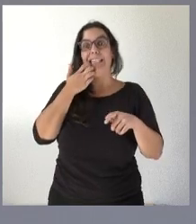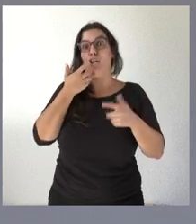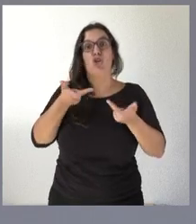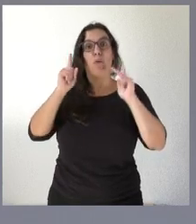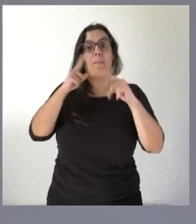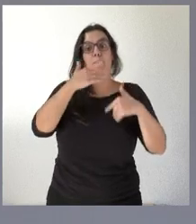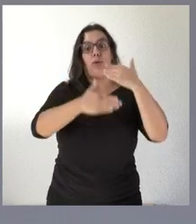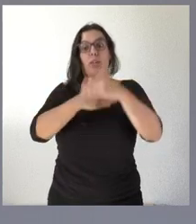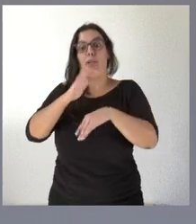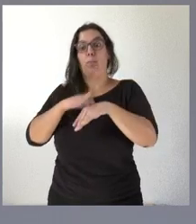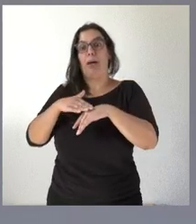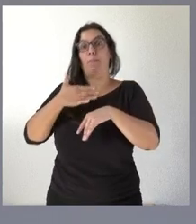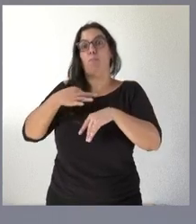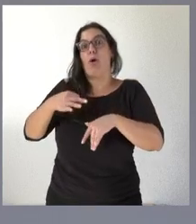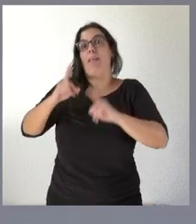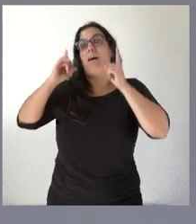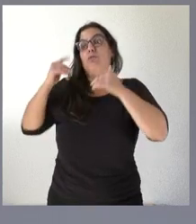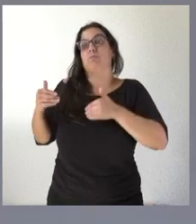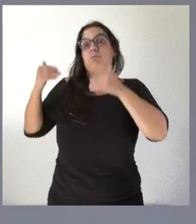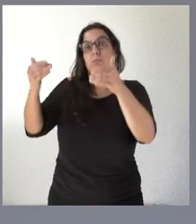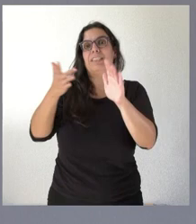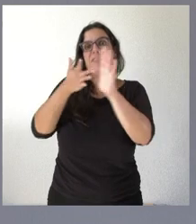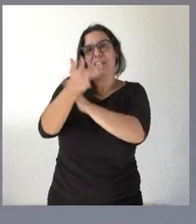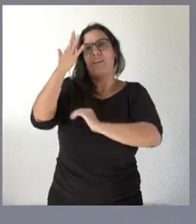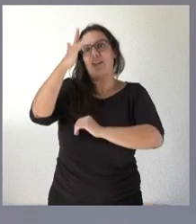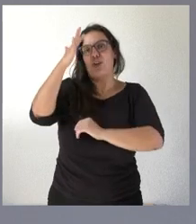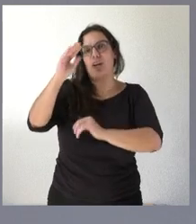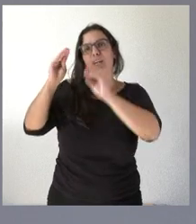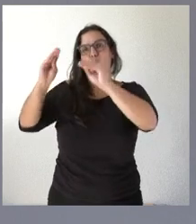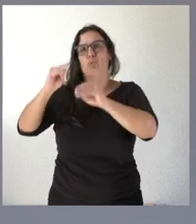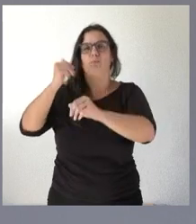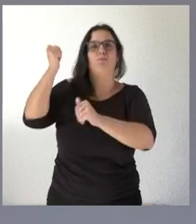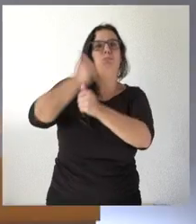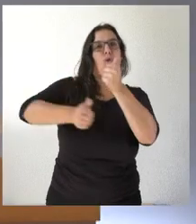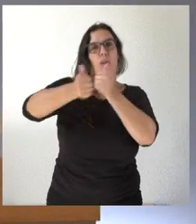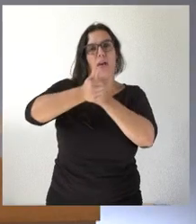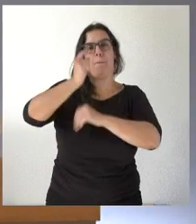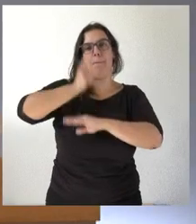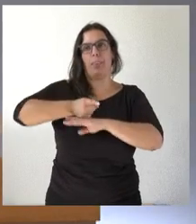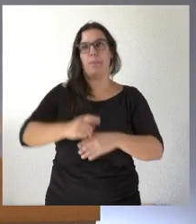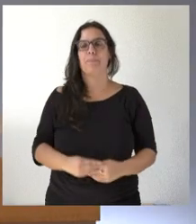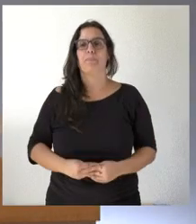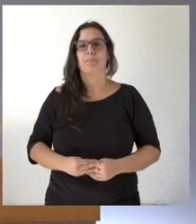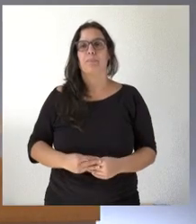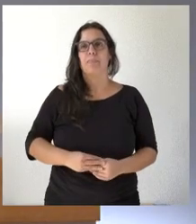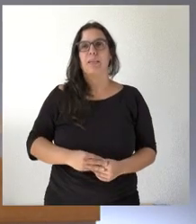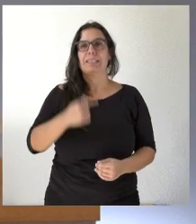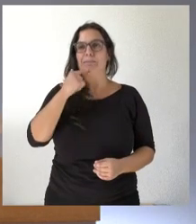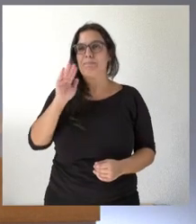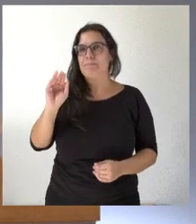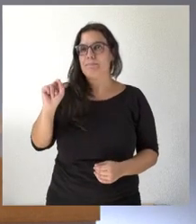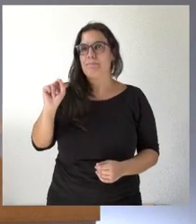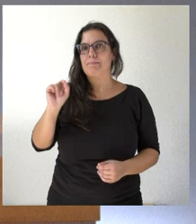esa vida útil se está anteponiendo la ideología por encima de la tecnología perdone yo le voy a un momento perdona